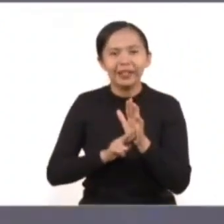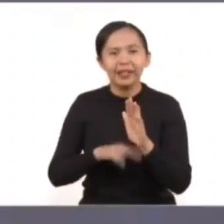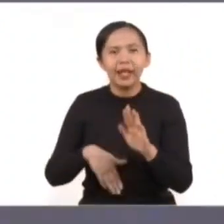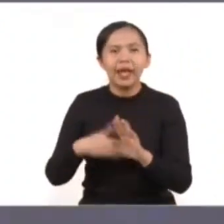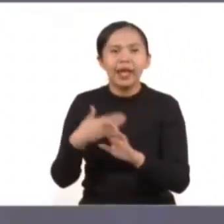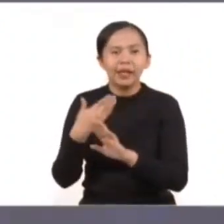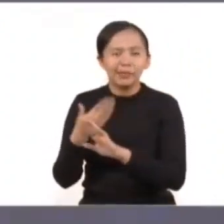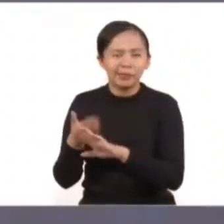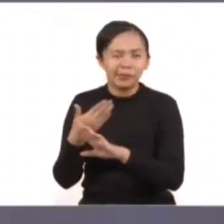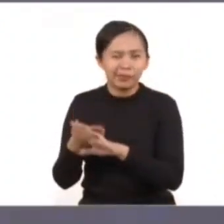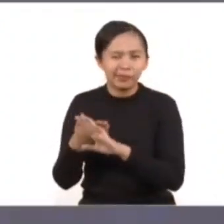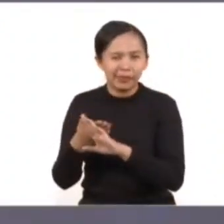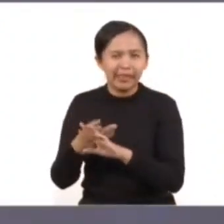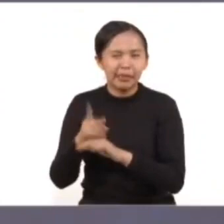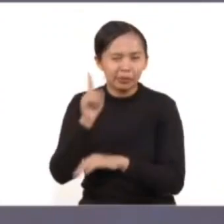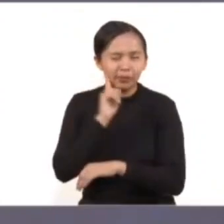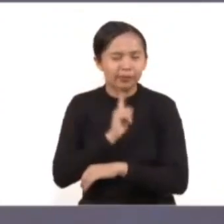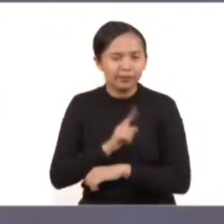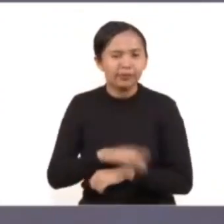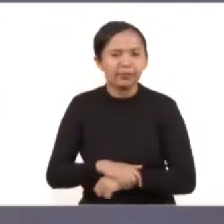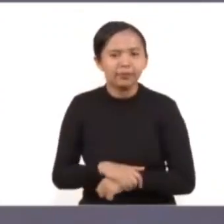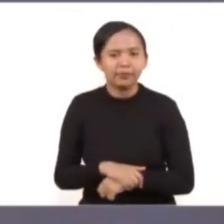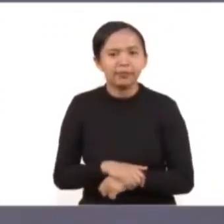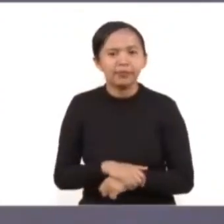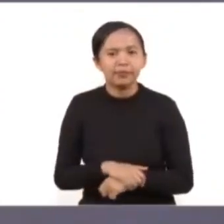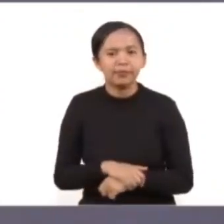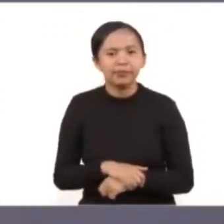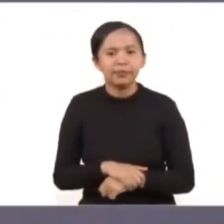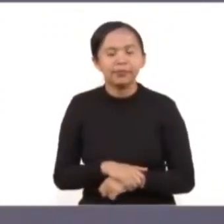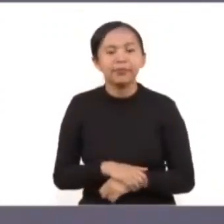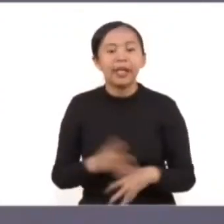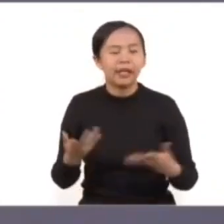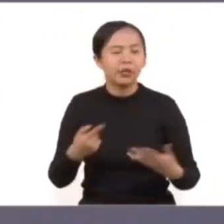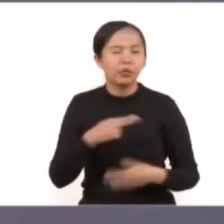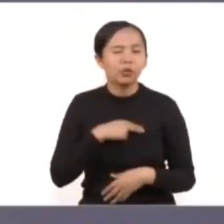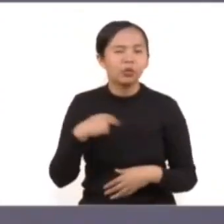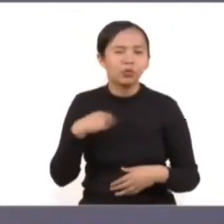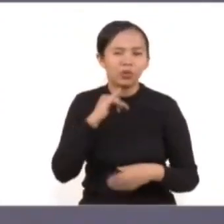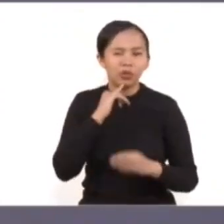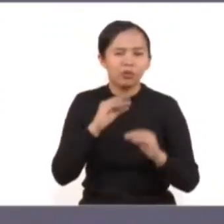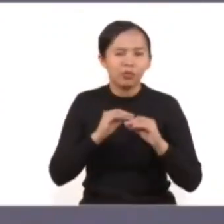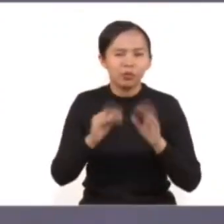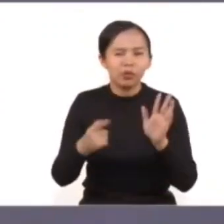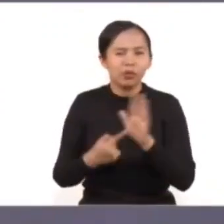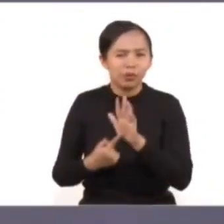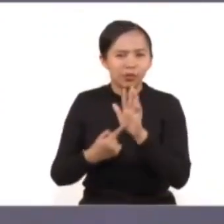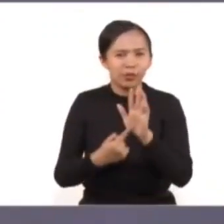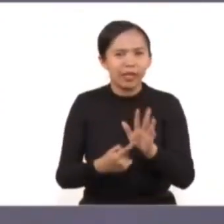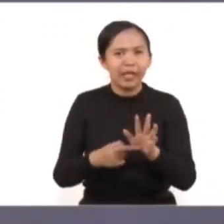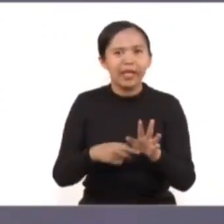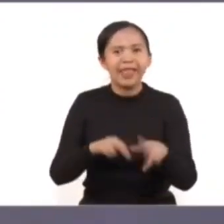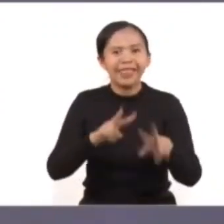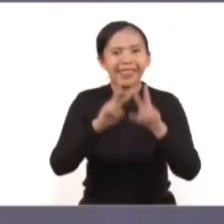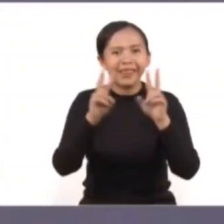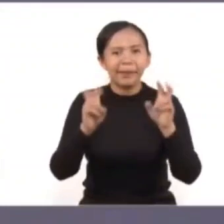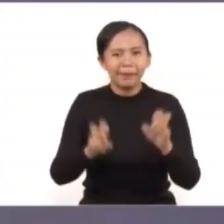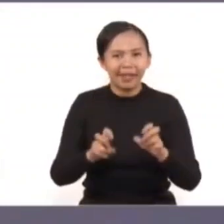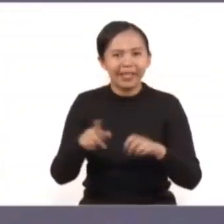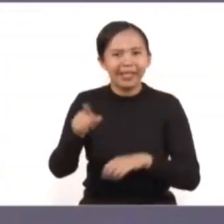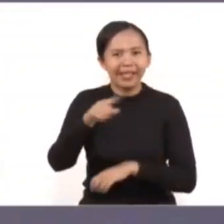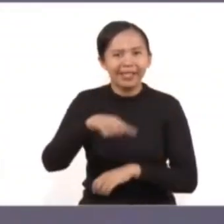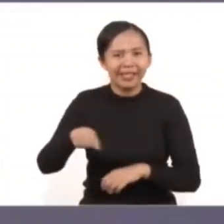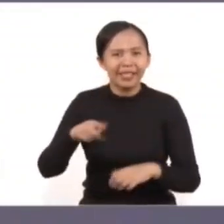y estamos presentando el informe sobre el trabajo que las